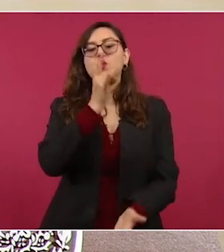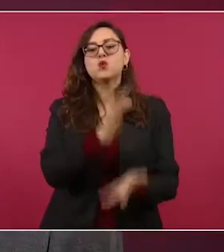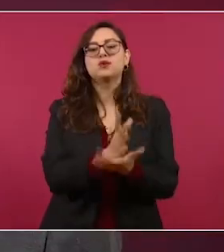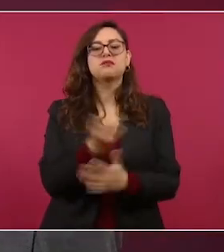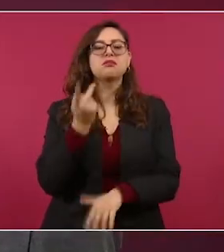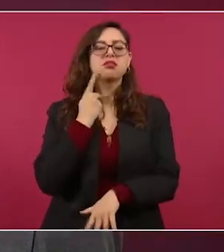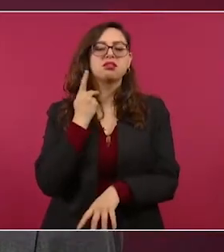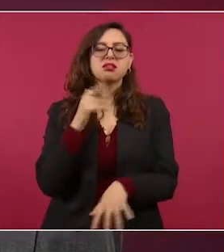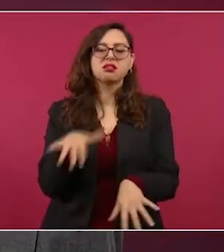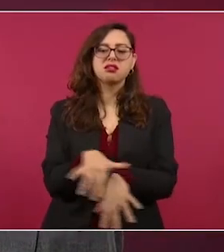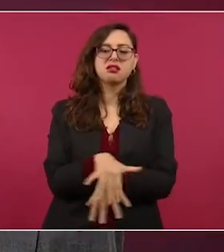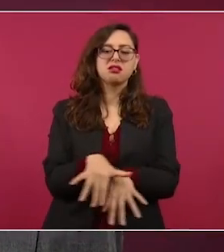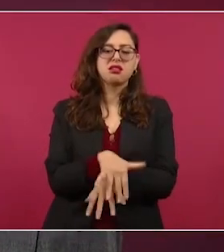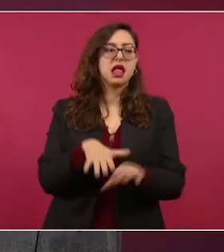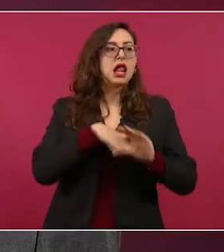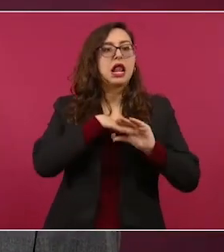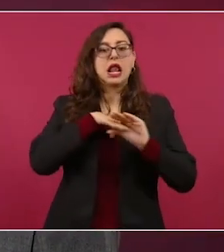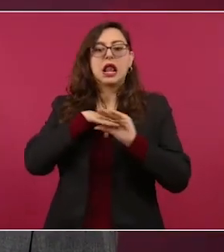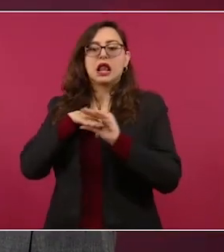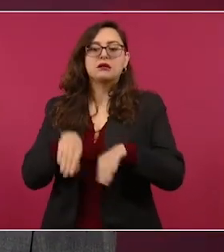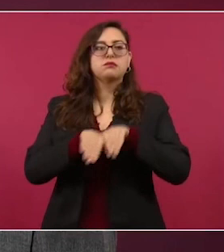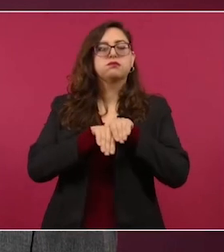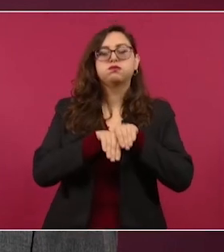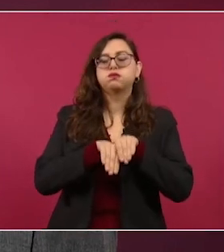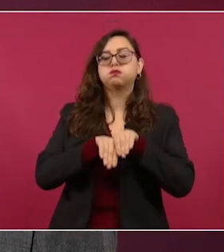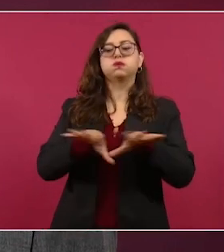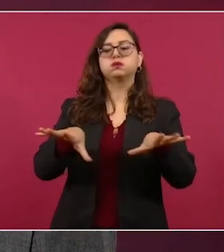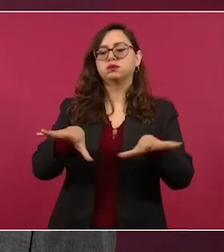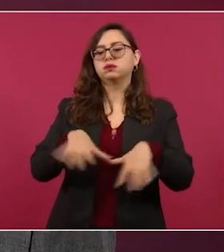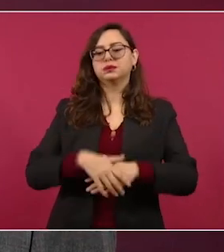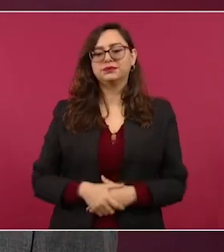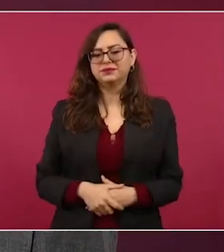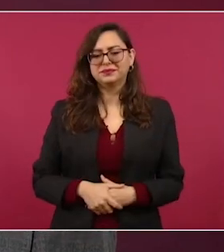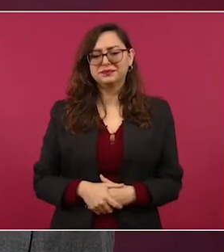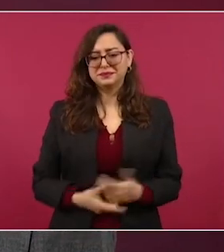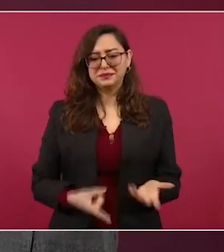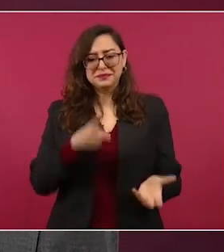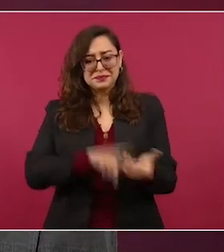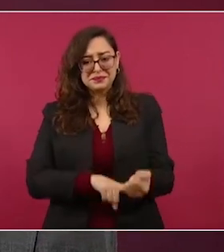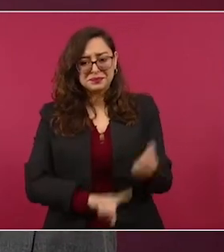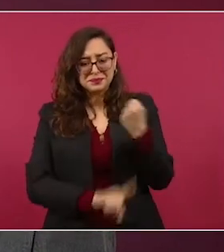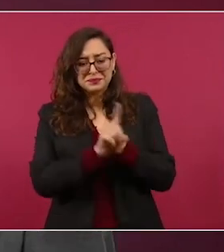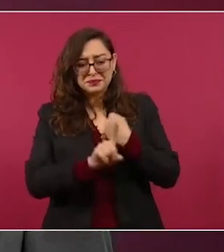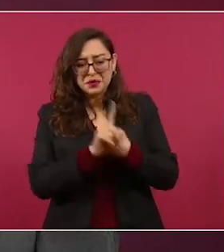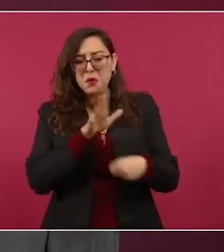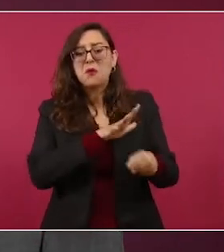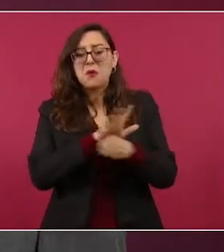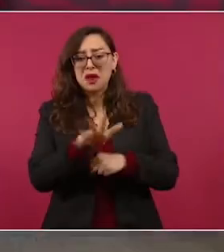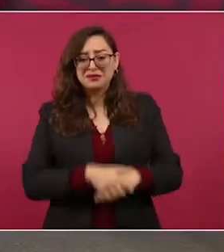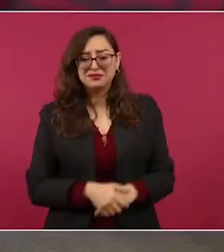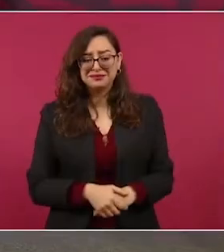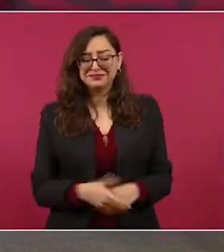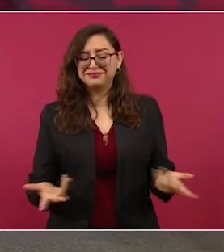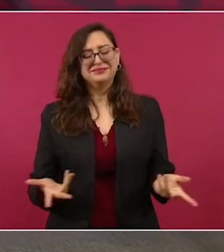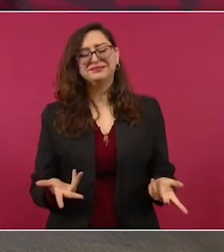no hay ningún problema, lo dije ayer,